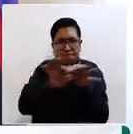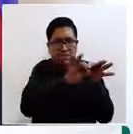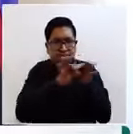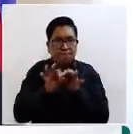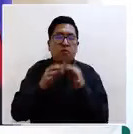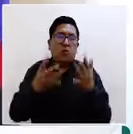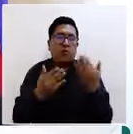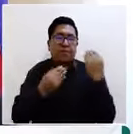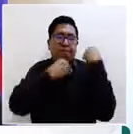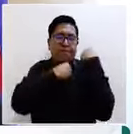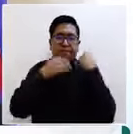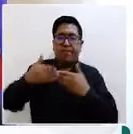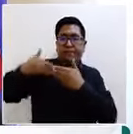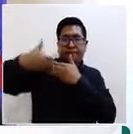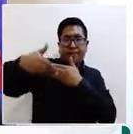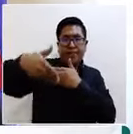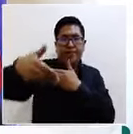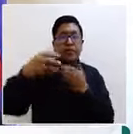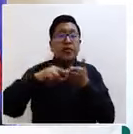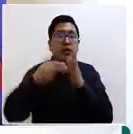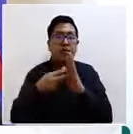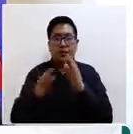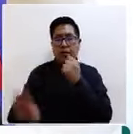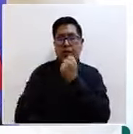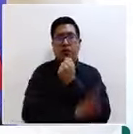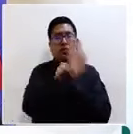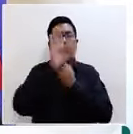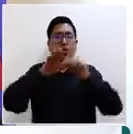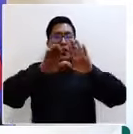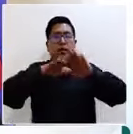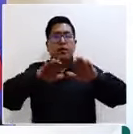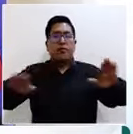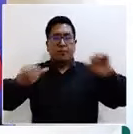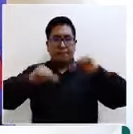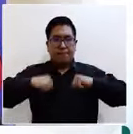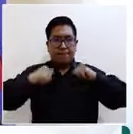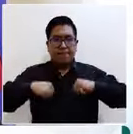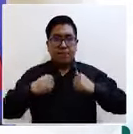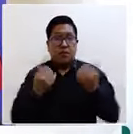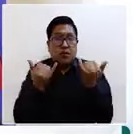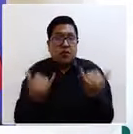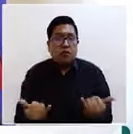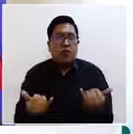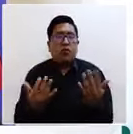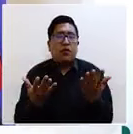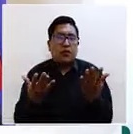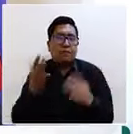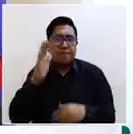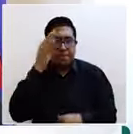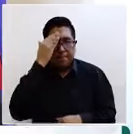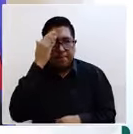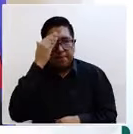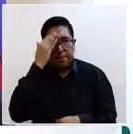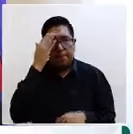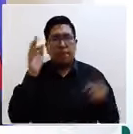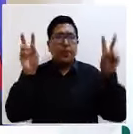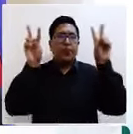responsabilidades dentro de lo que es el sistema de protección de la niña y niño adolescente. Y a partir justamente de este